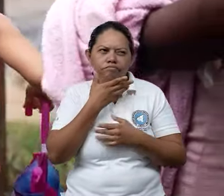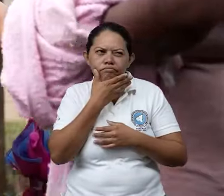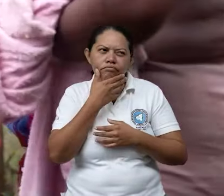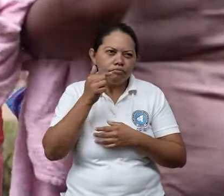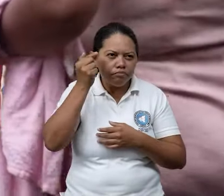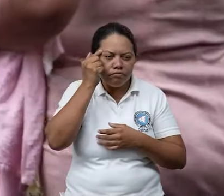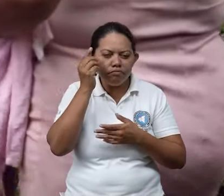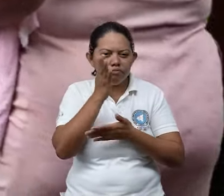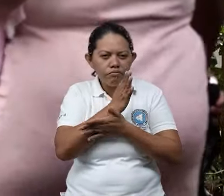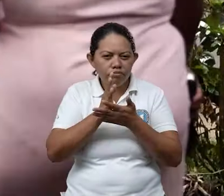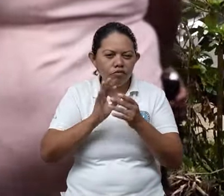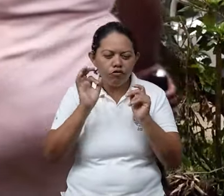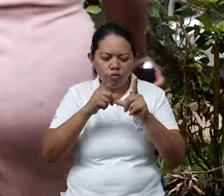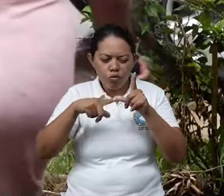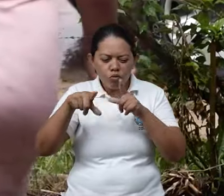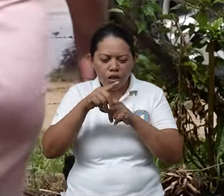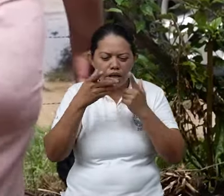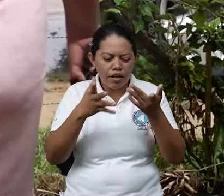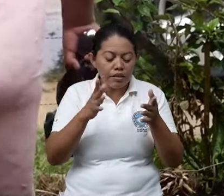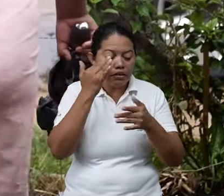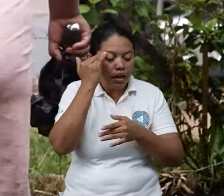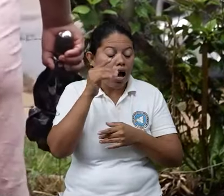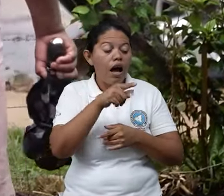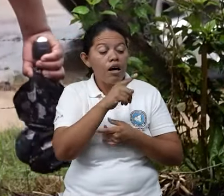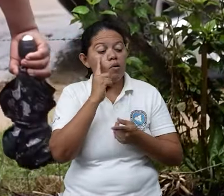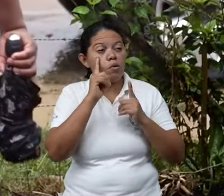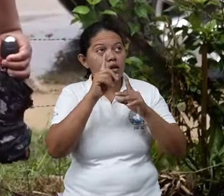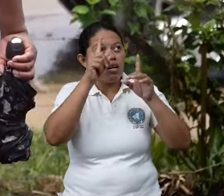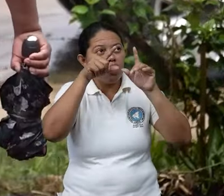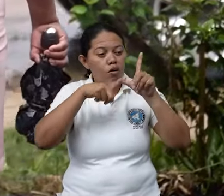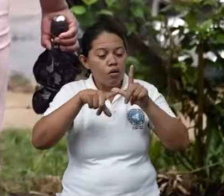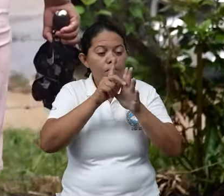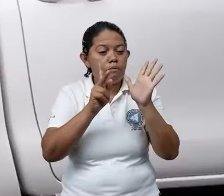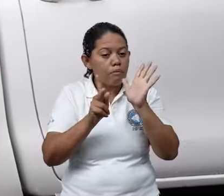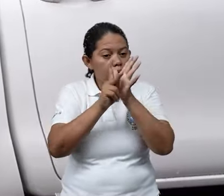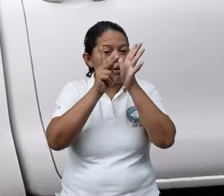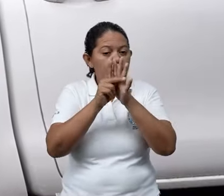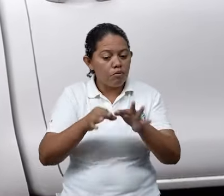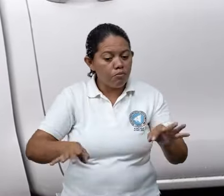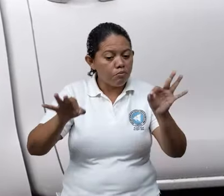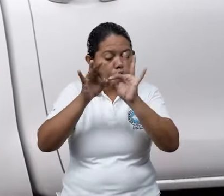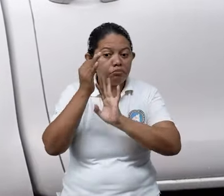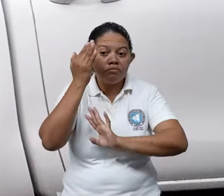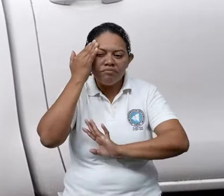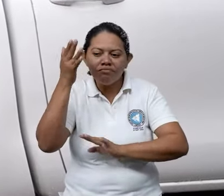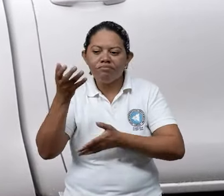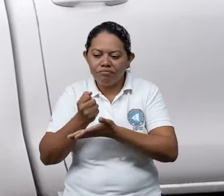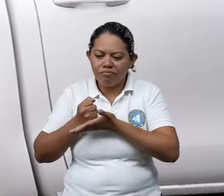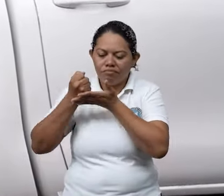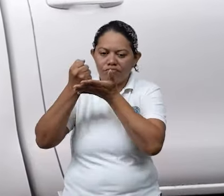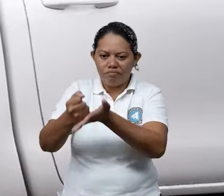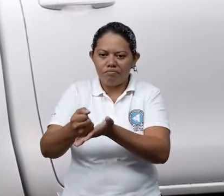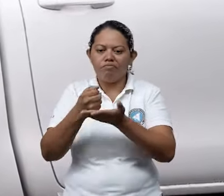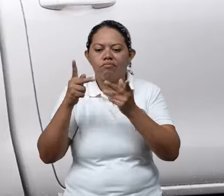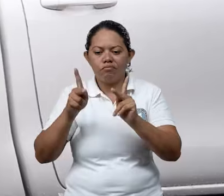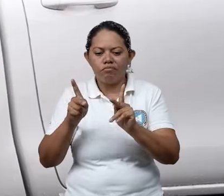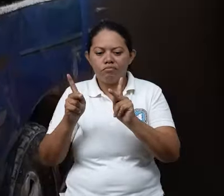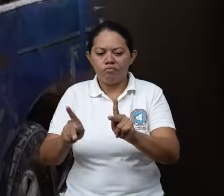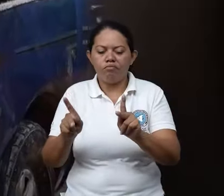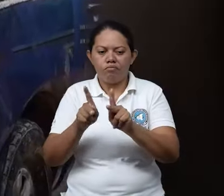hipótesis y sus propios escenarios locales y se ponen al frente para poner a prueba sus planes de respuesta y saber si están